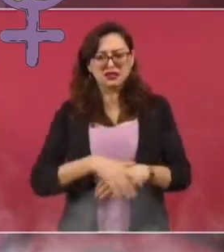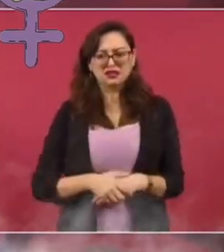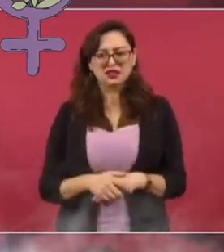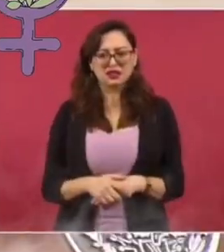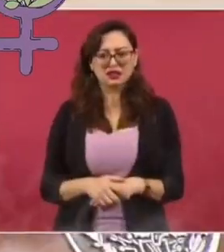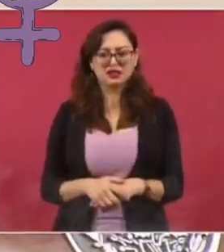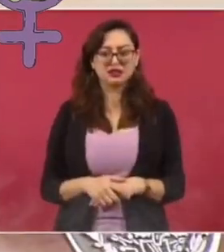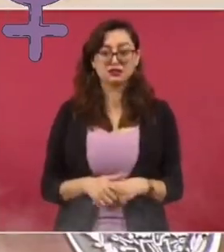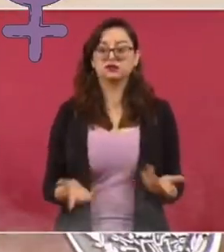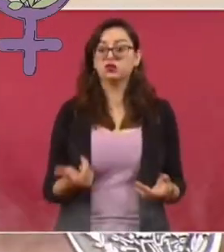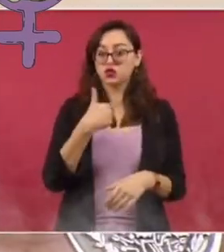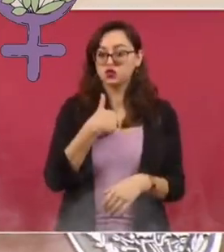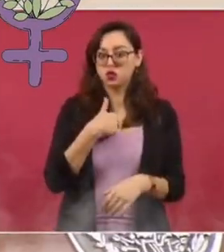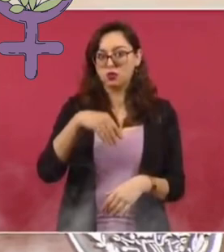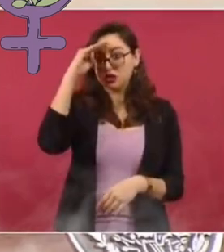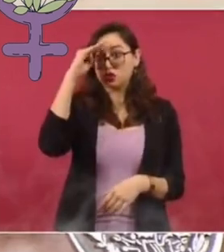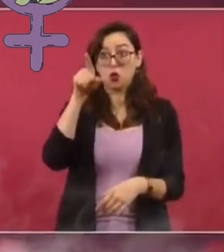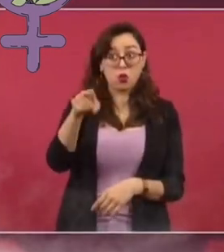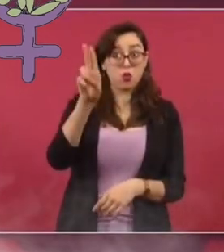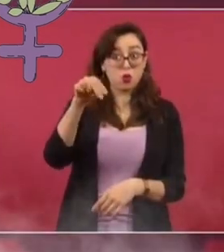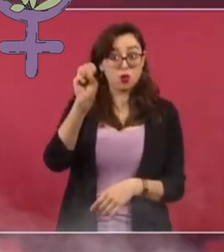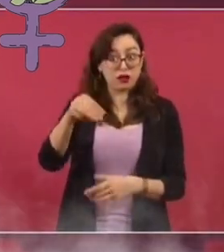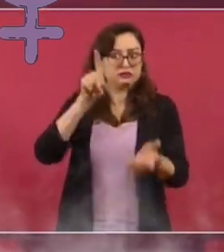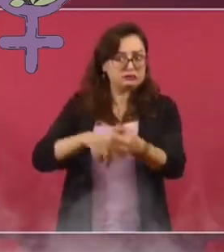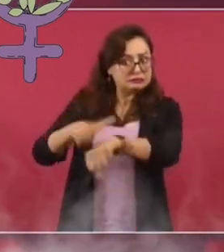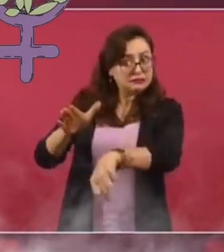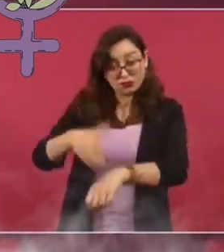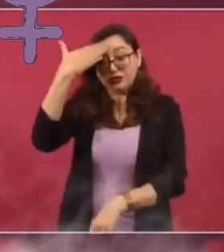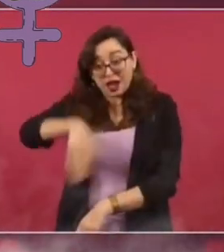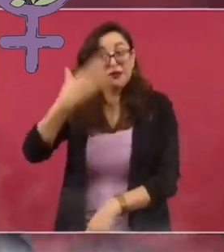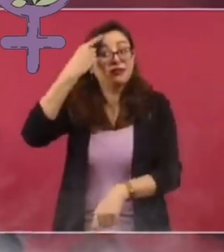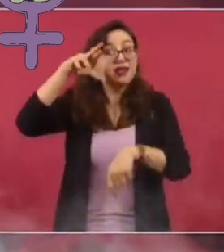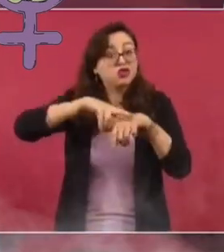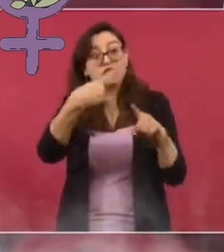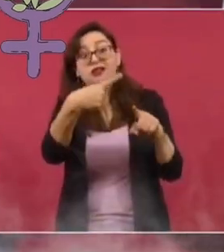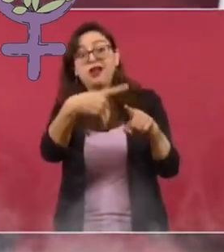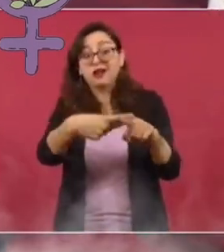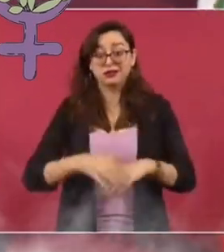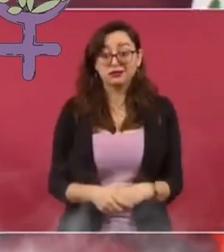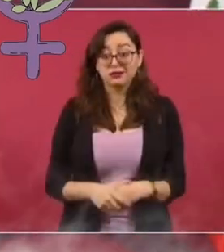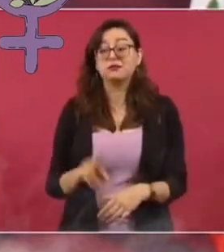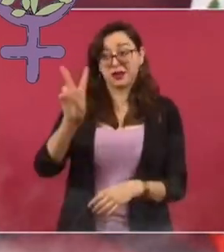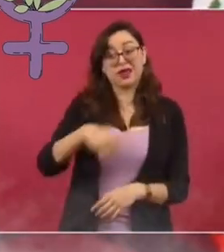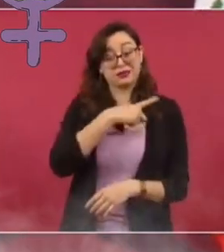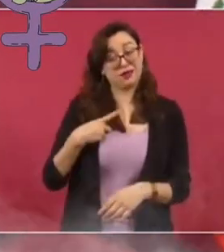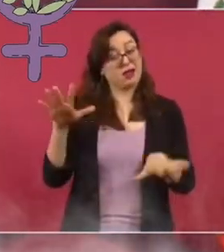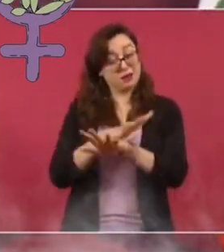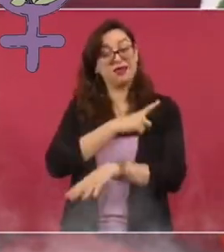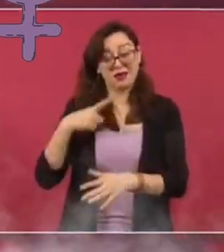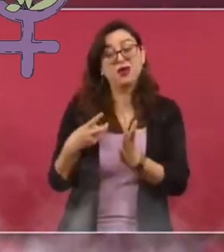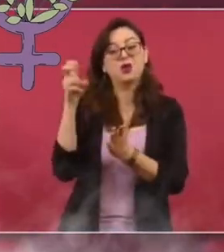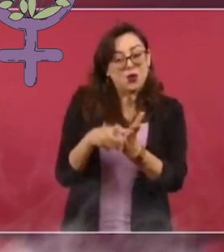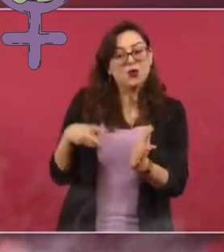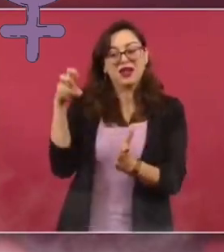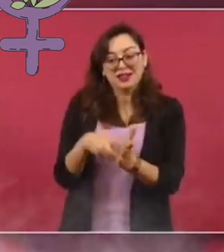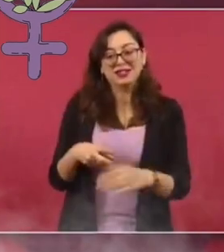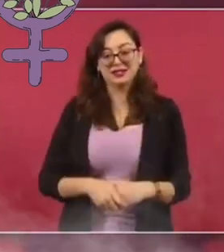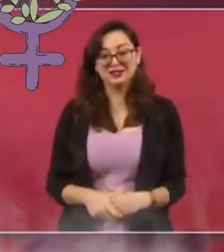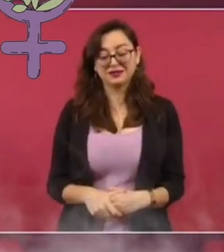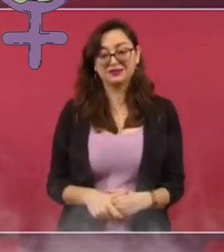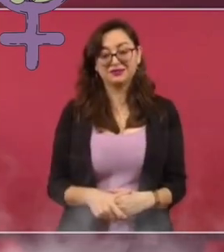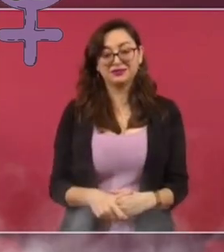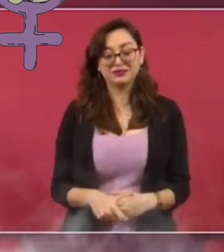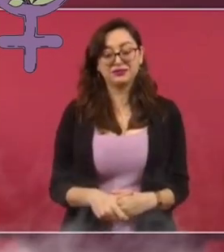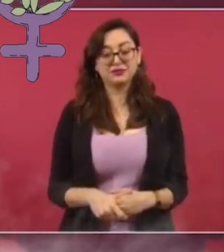Lo hago para llamar la atención sobre cómo tiene que llevarse a cabo una reforma del Poder Judicial. Pero también se trata de